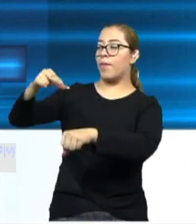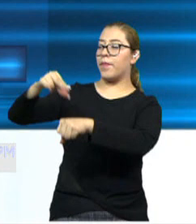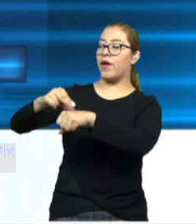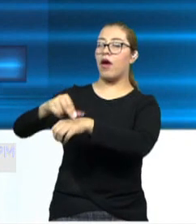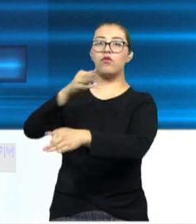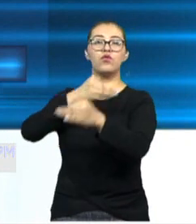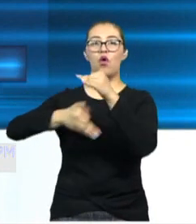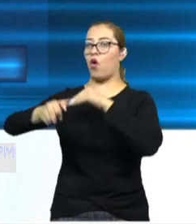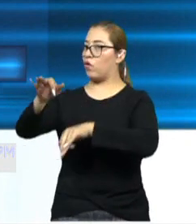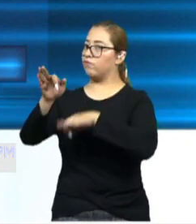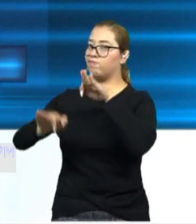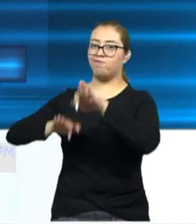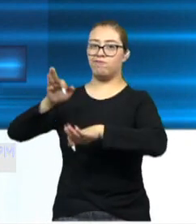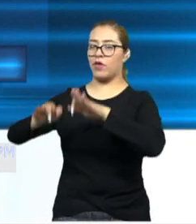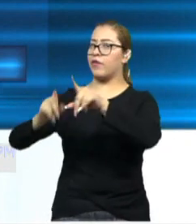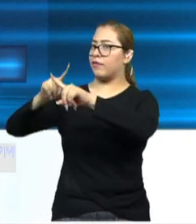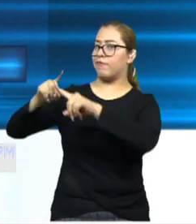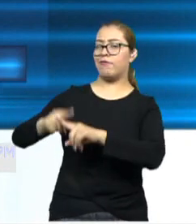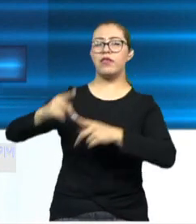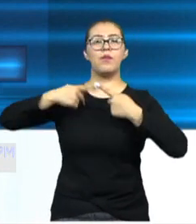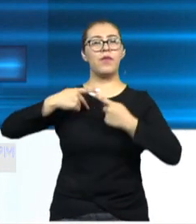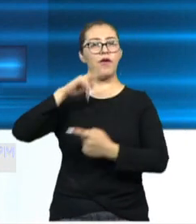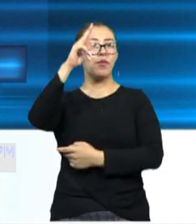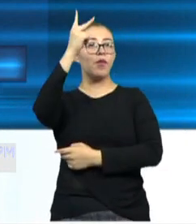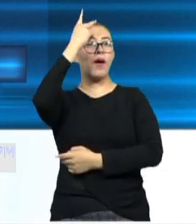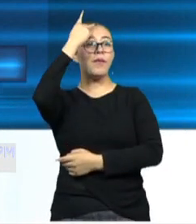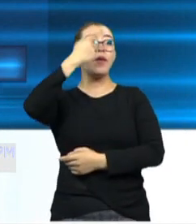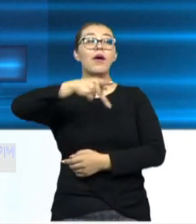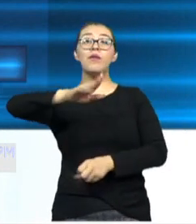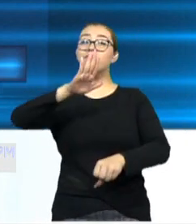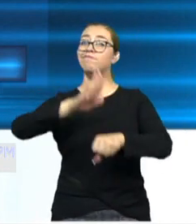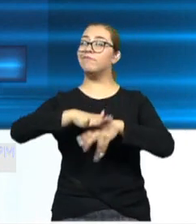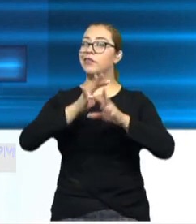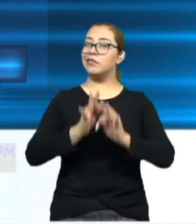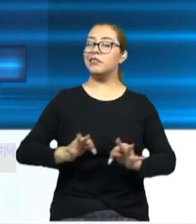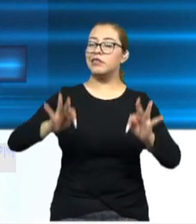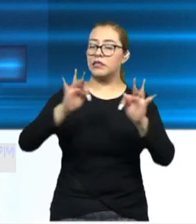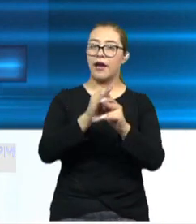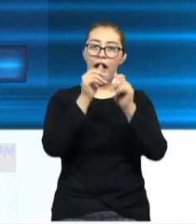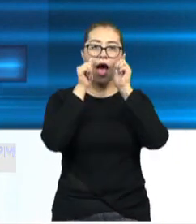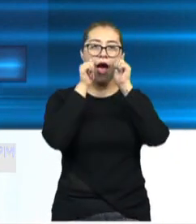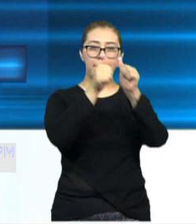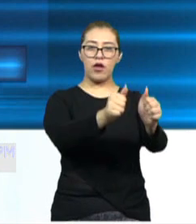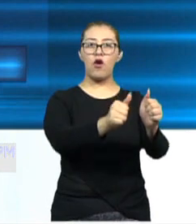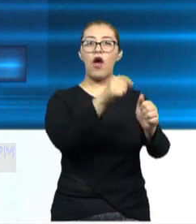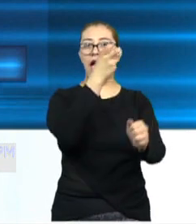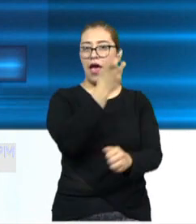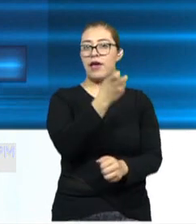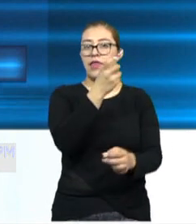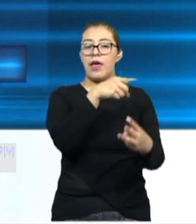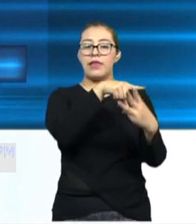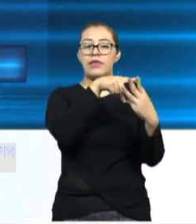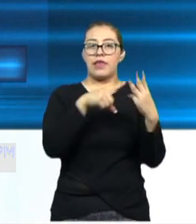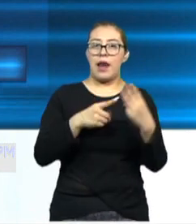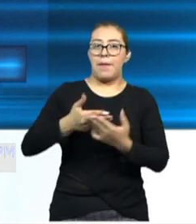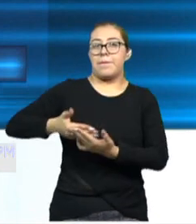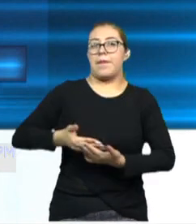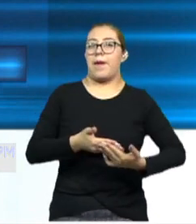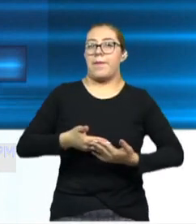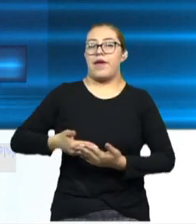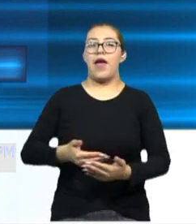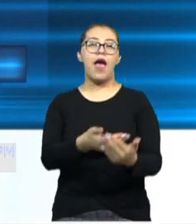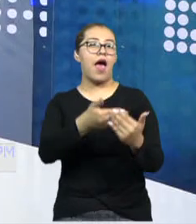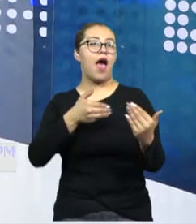todo el tratamiento que se da a cualquier potosino, desde luego, pero poniendo muchísima atención al tratarse de recién nacidos prematuros.